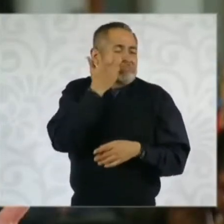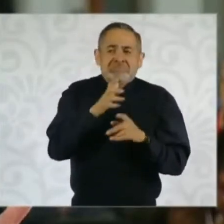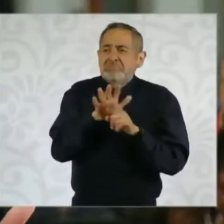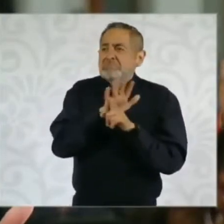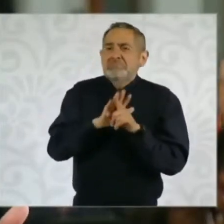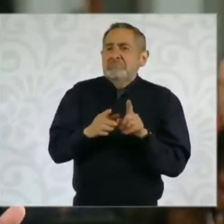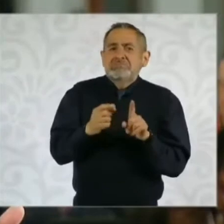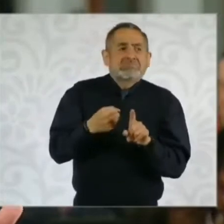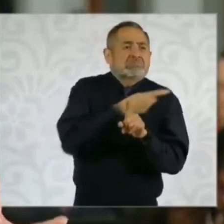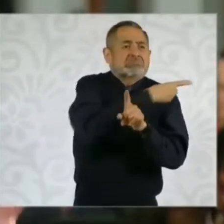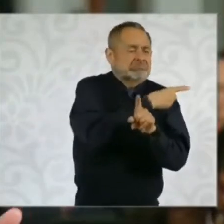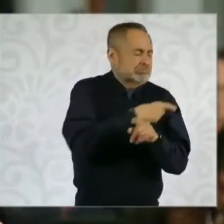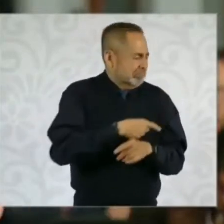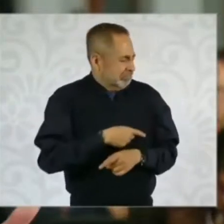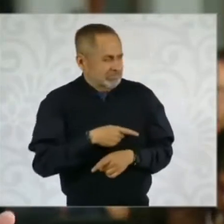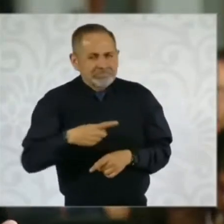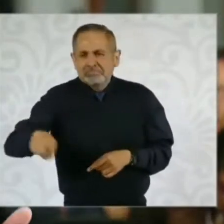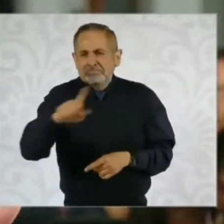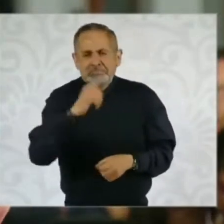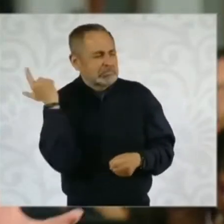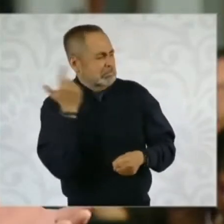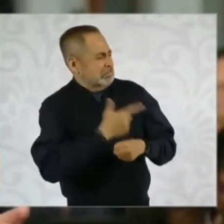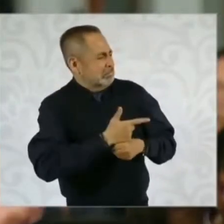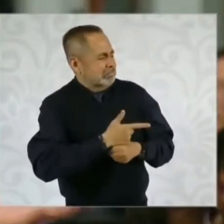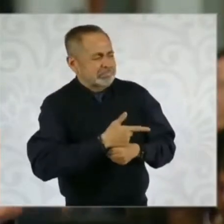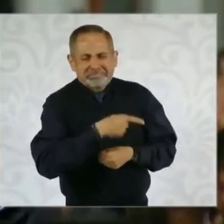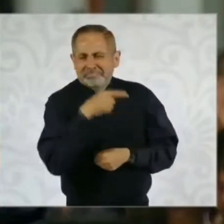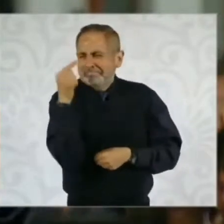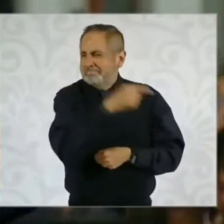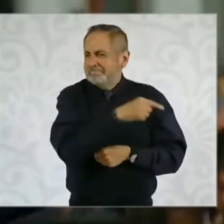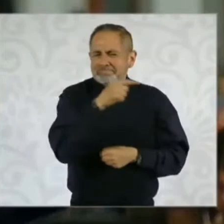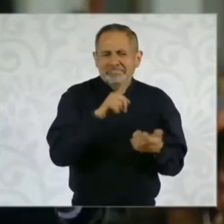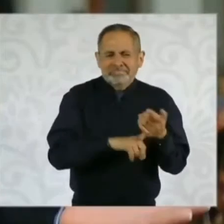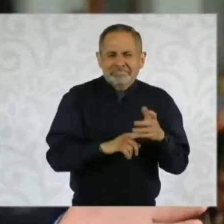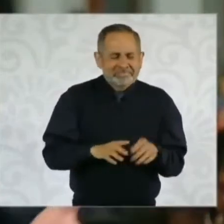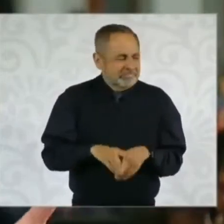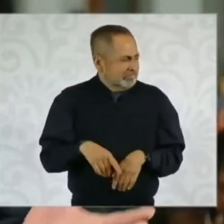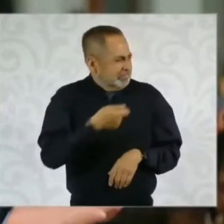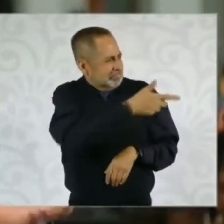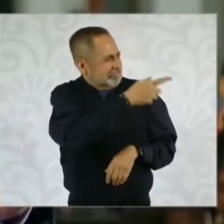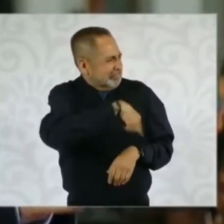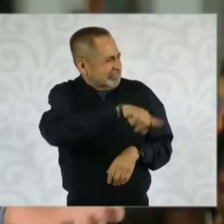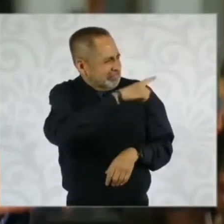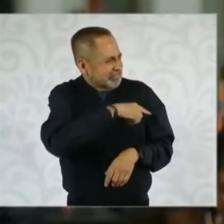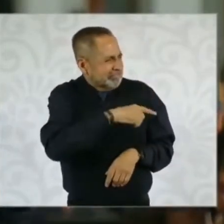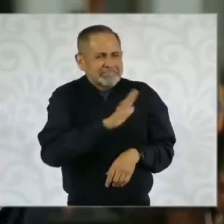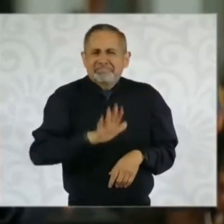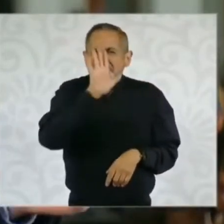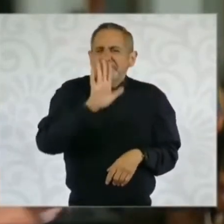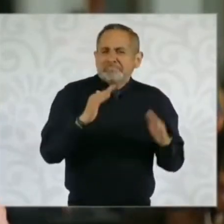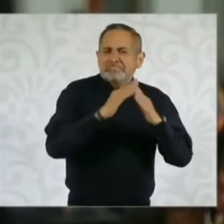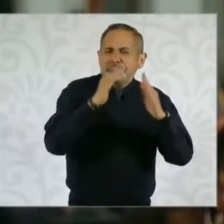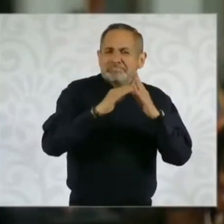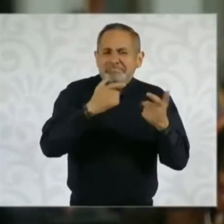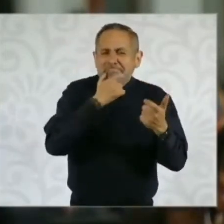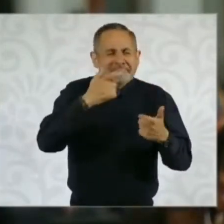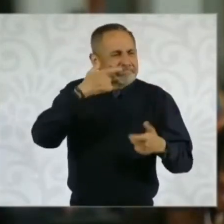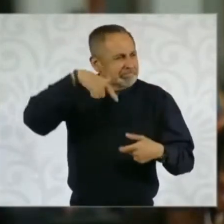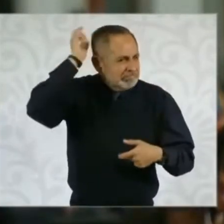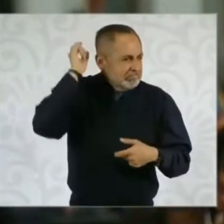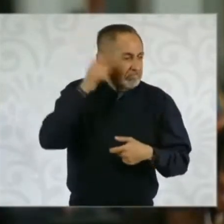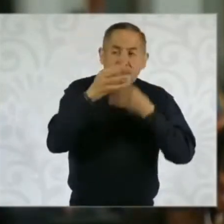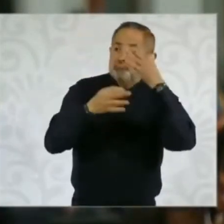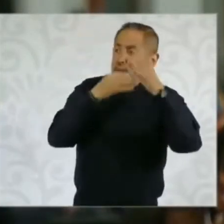embargo, sí, a final de cuentas el ciudadano puede ver una especie de casa de la risa loca en donde de repente anuncian algo,